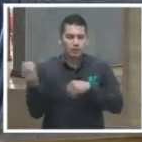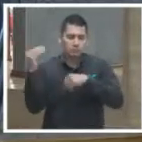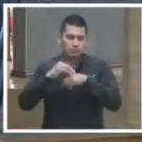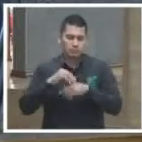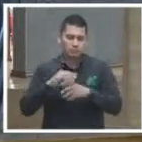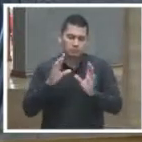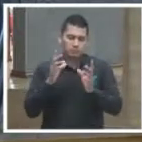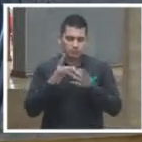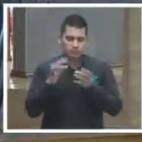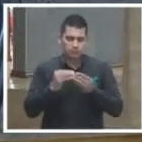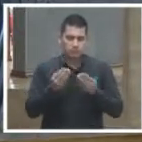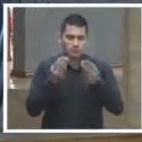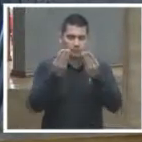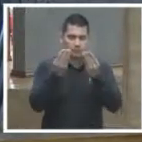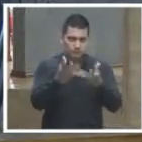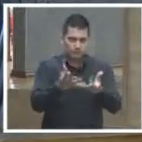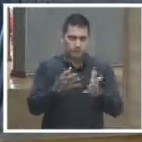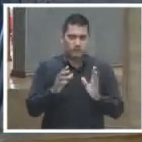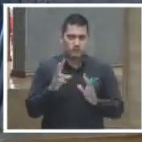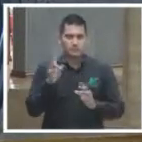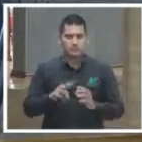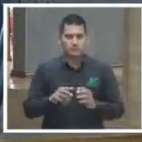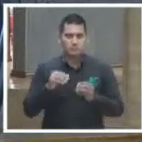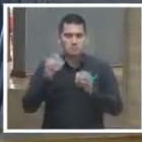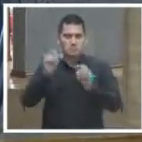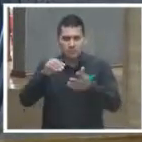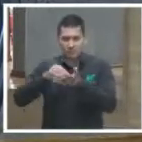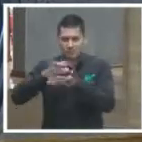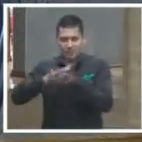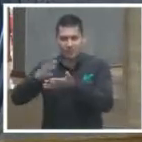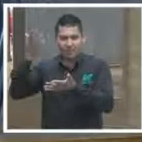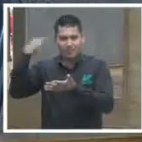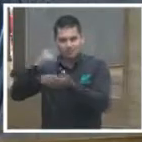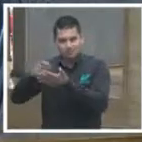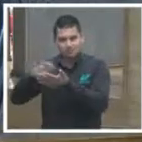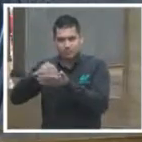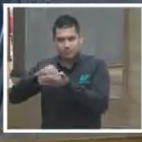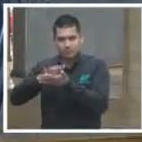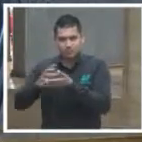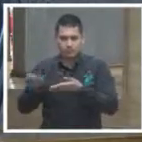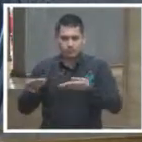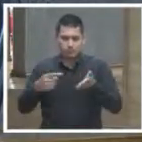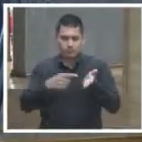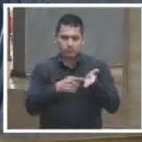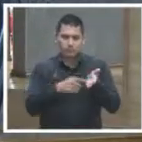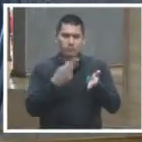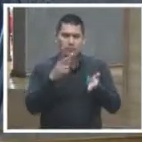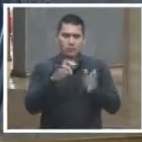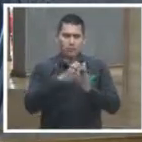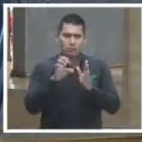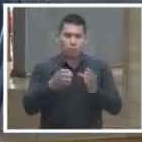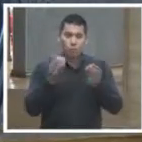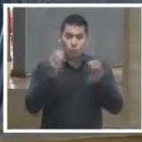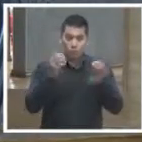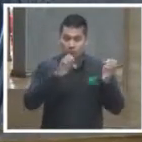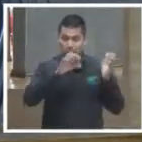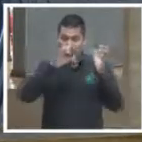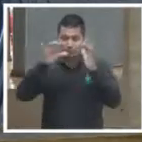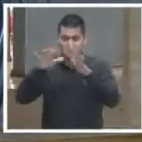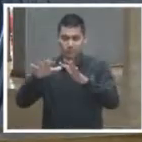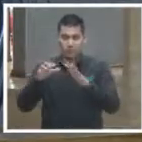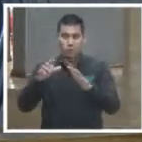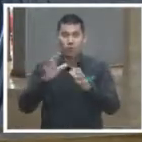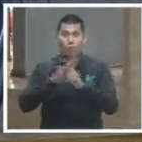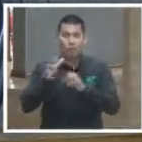sigue siendo en el viejo medio impreso pero ¿cuáles son los números de proceso que se venden más? los que traen al narco en la